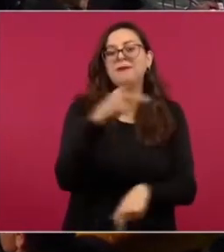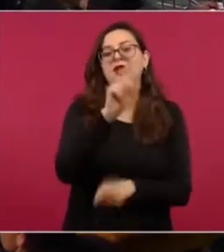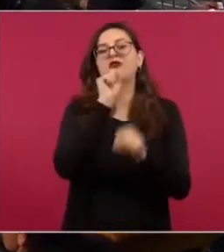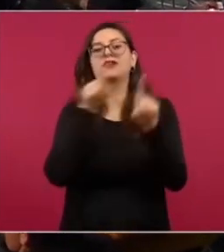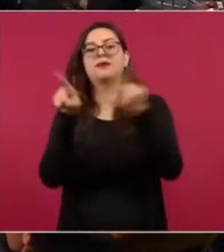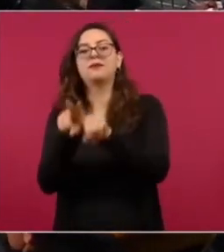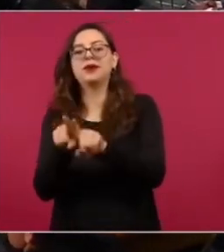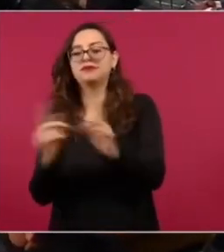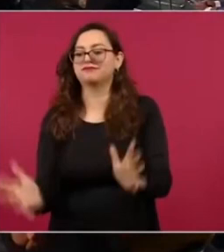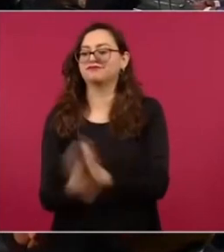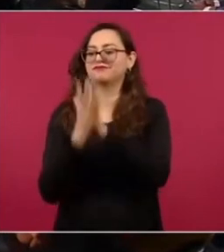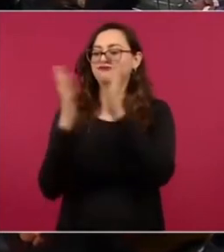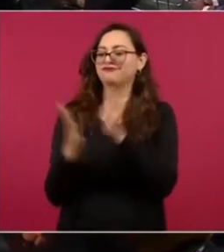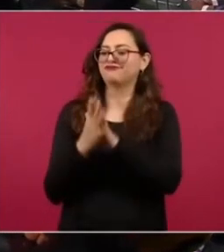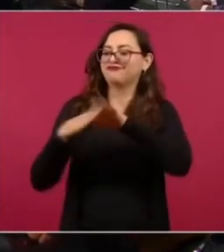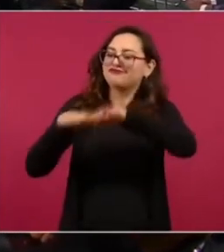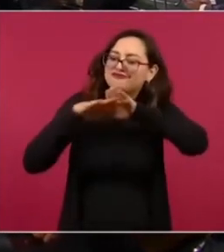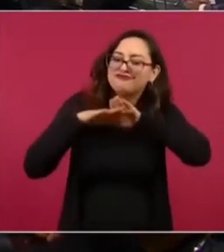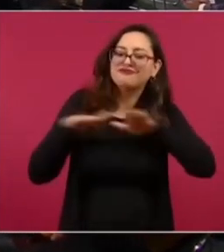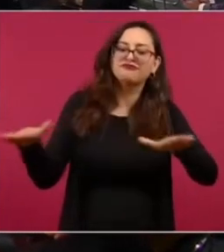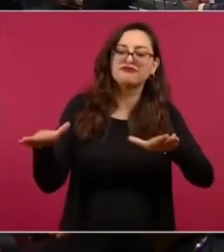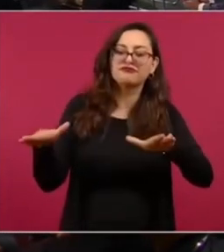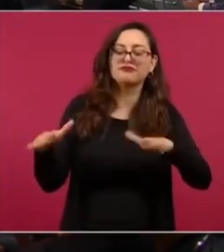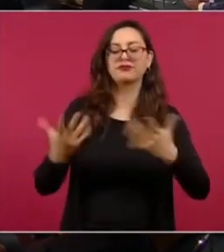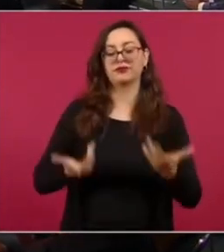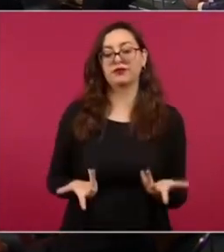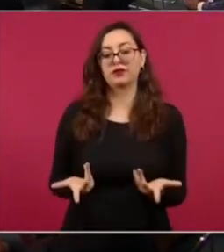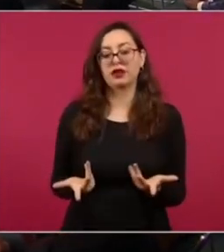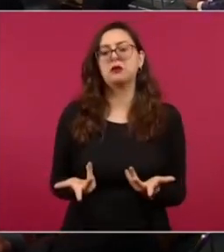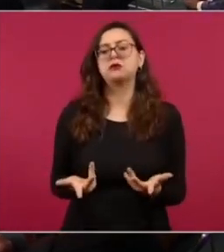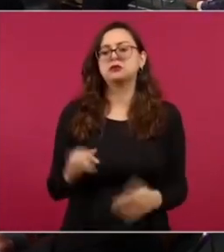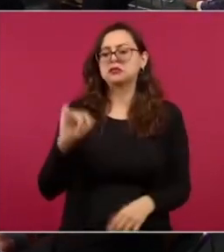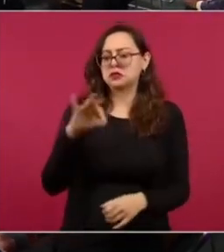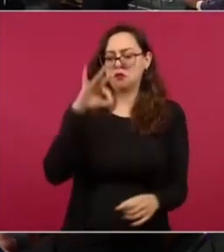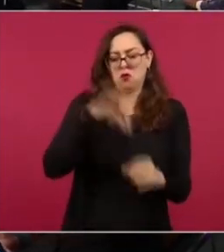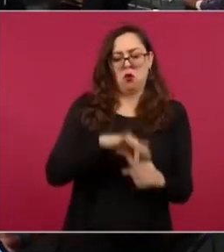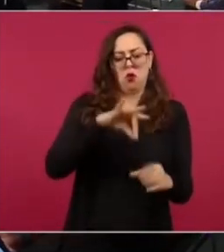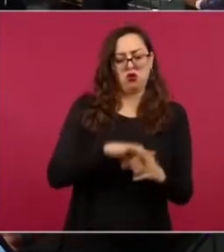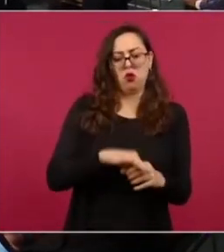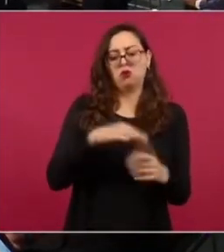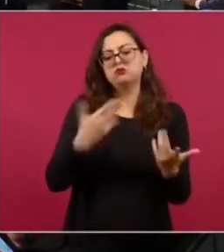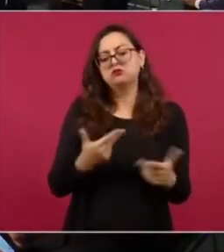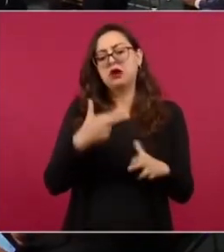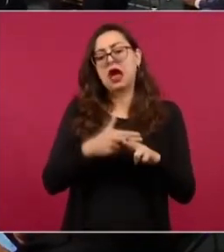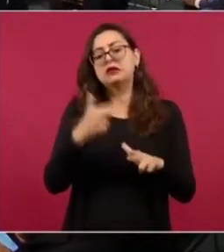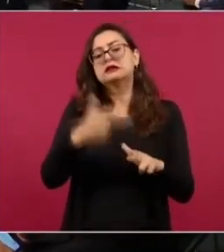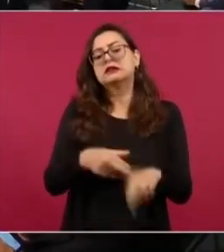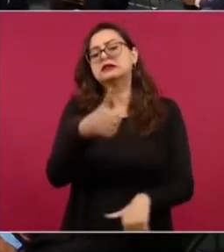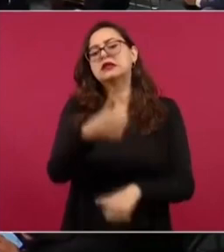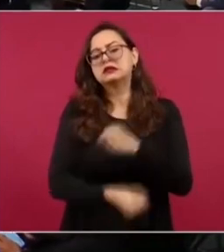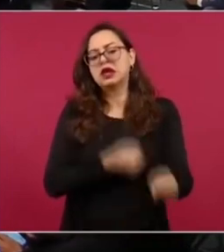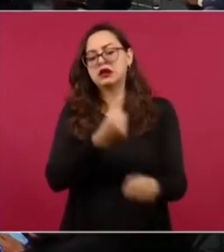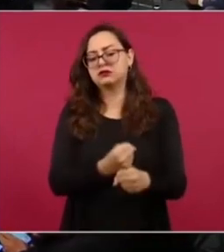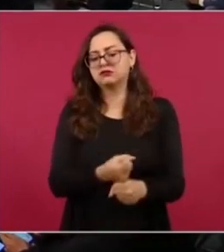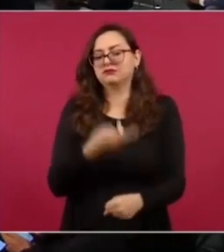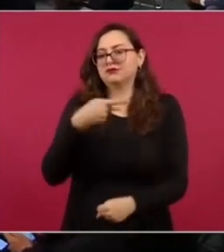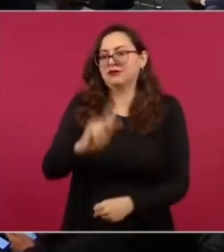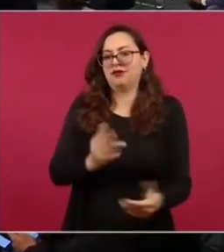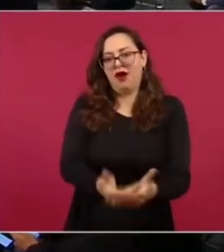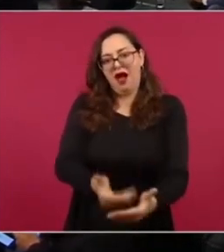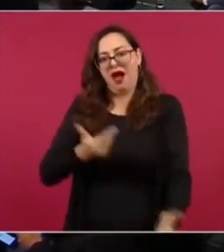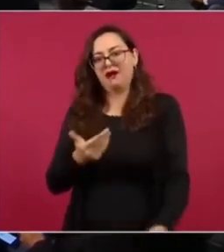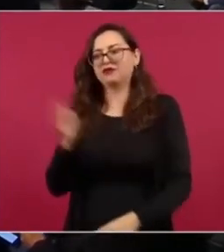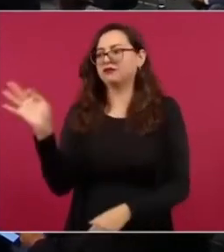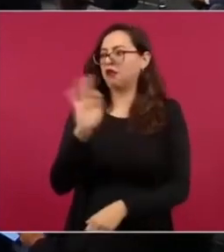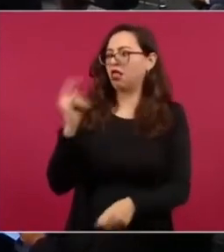nos eligen por seis años pero si no hay buenos resultados el gobierno puede